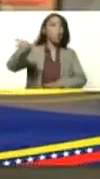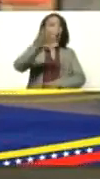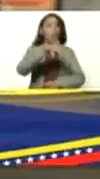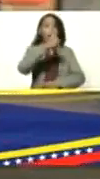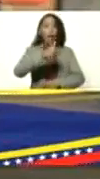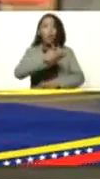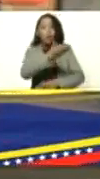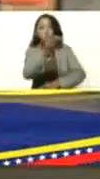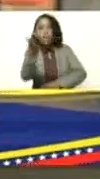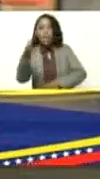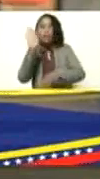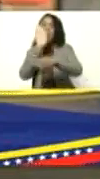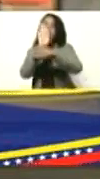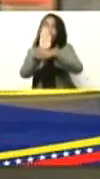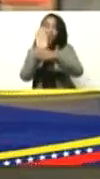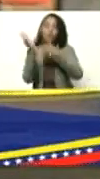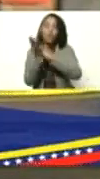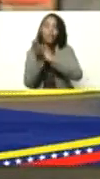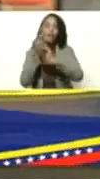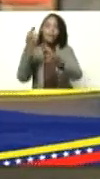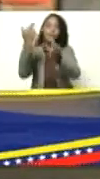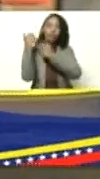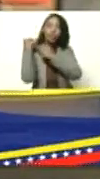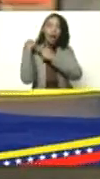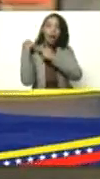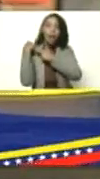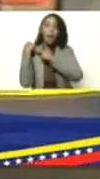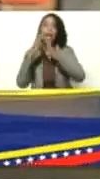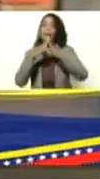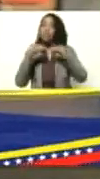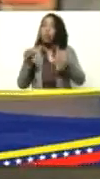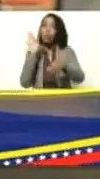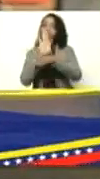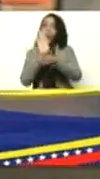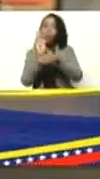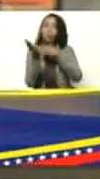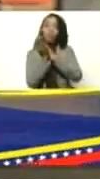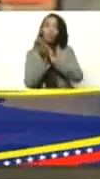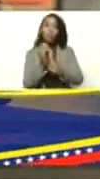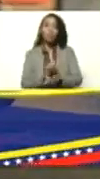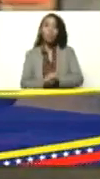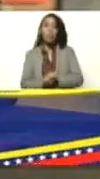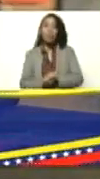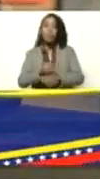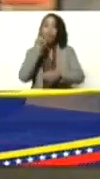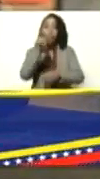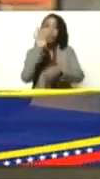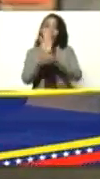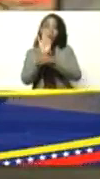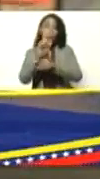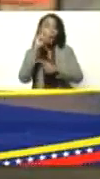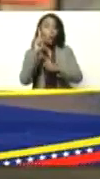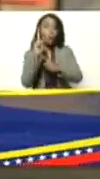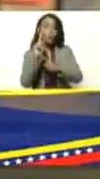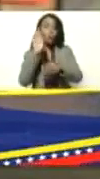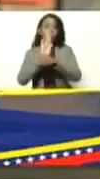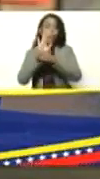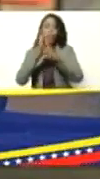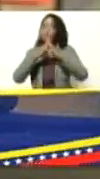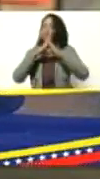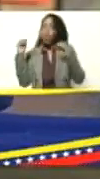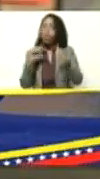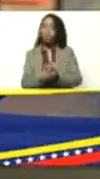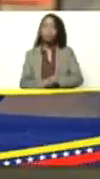uno de ustedes se cuiden para que todos nos cuidemos si te cuidas de una te cuidas de todas